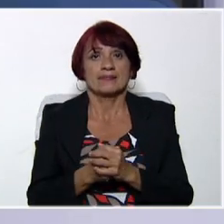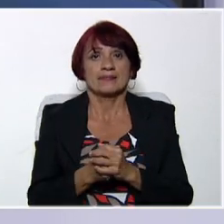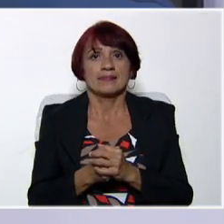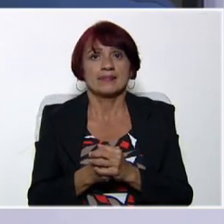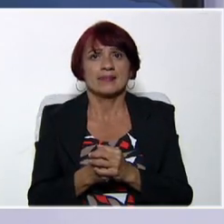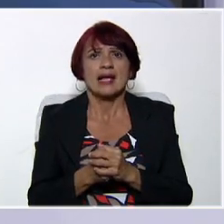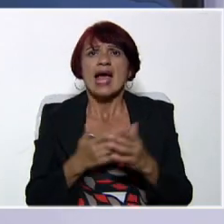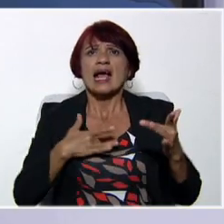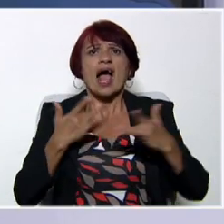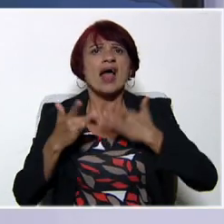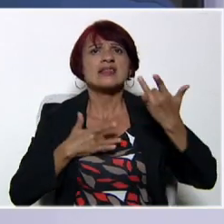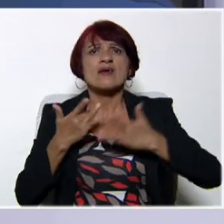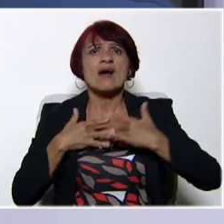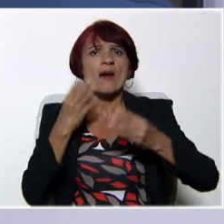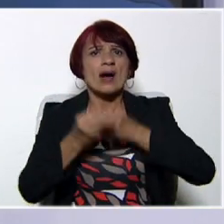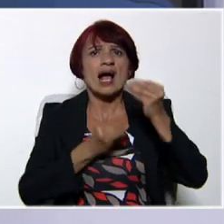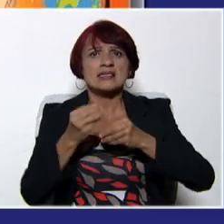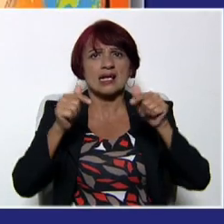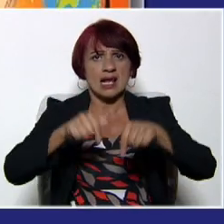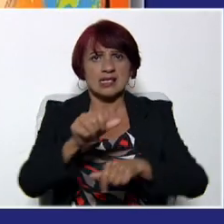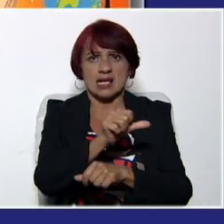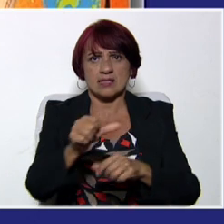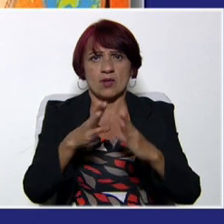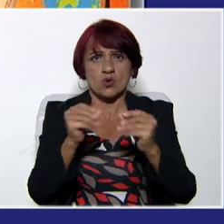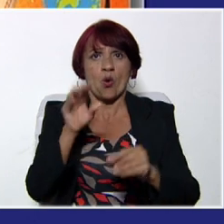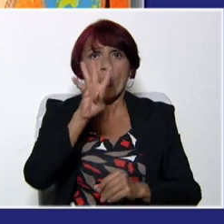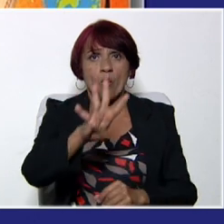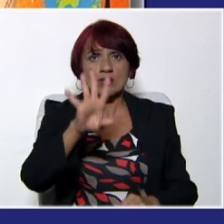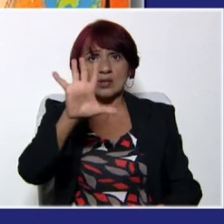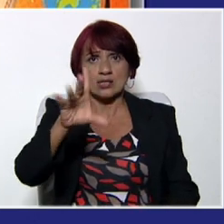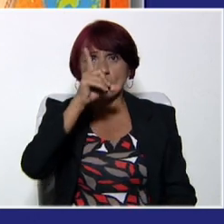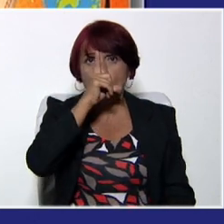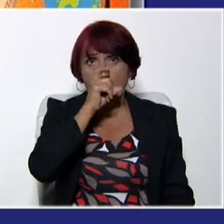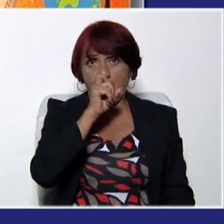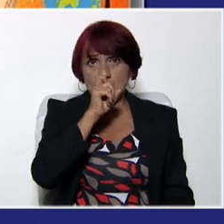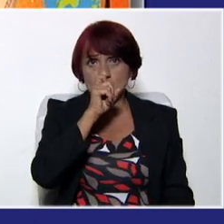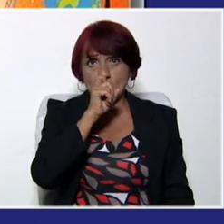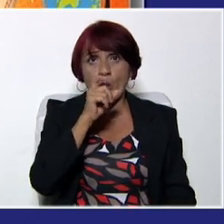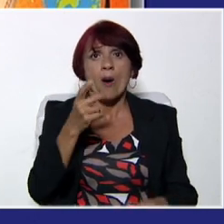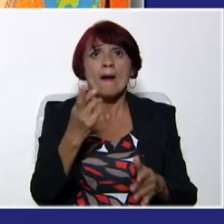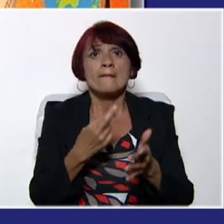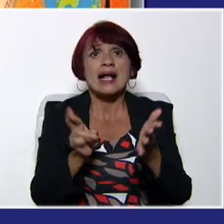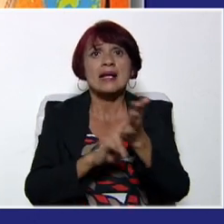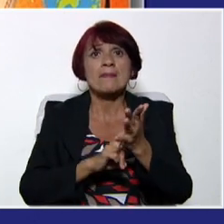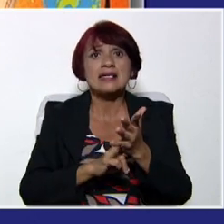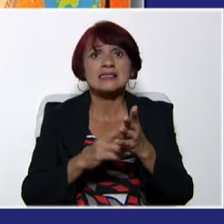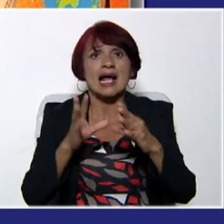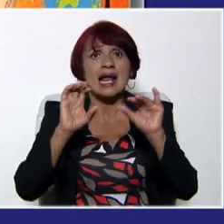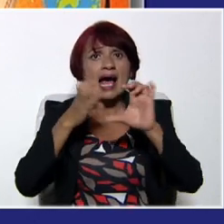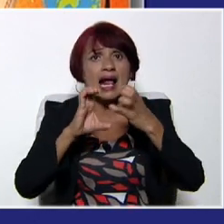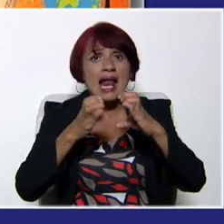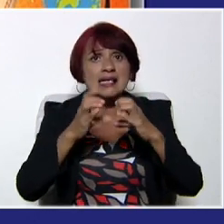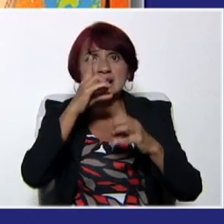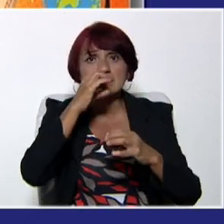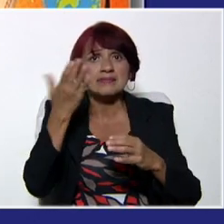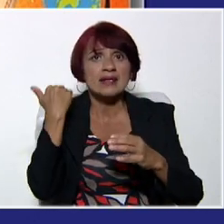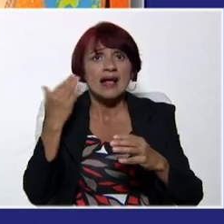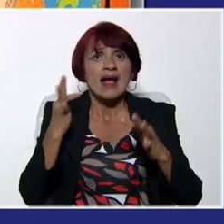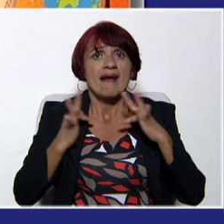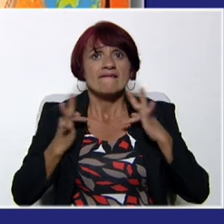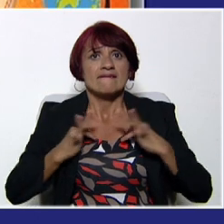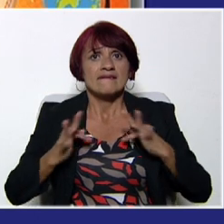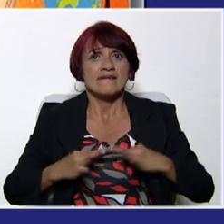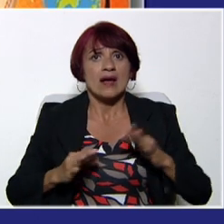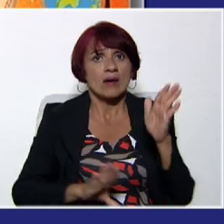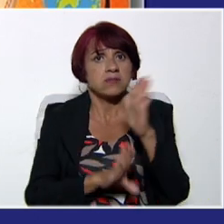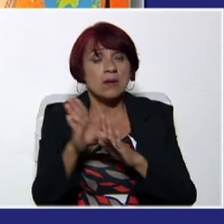¿Qué actividad vamos a realizar nosotros cuarto y quinto año para repasar esta clase de las capacidades físicas? Vas